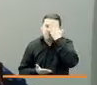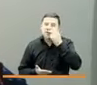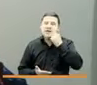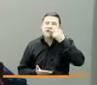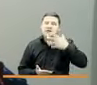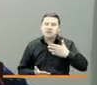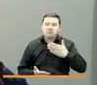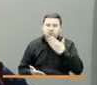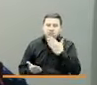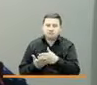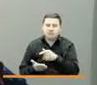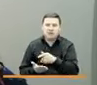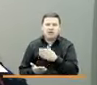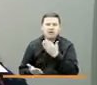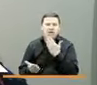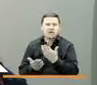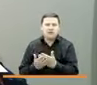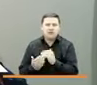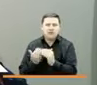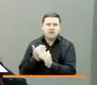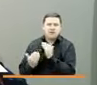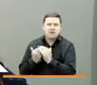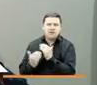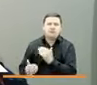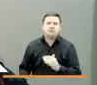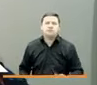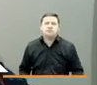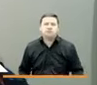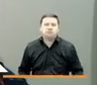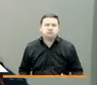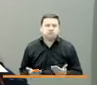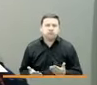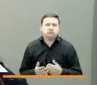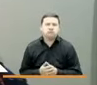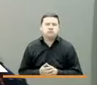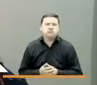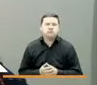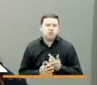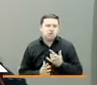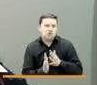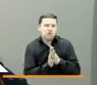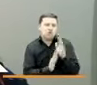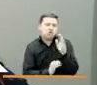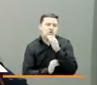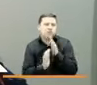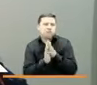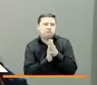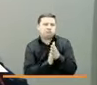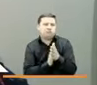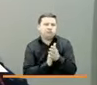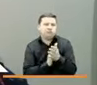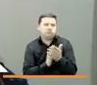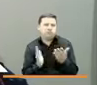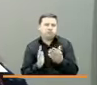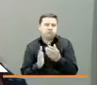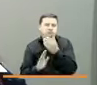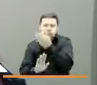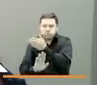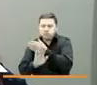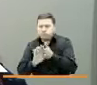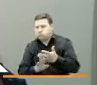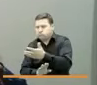y gracias por esa invitación para contarle al país y hacer la rendición de cuentas.